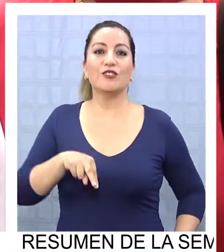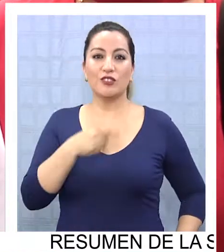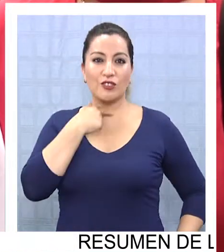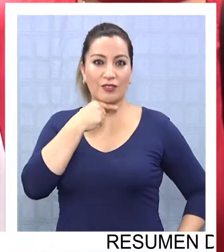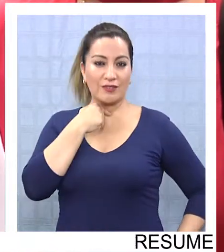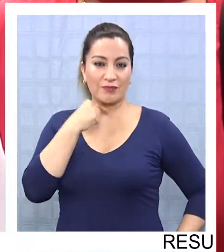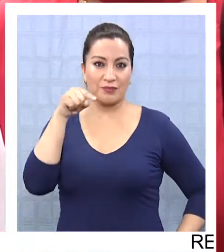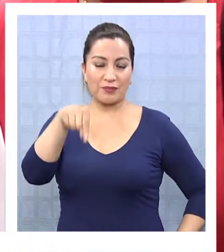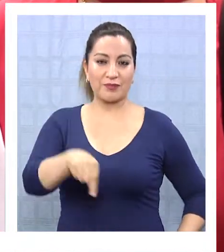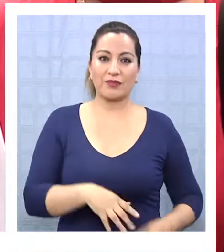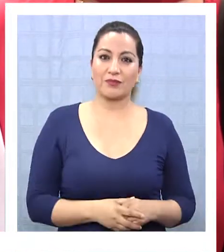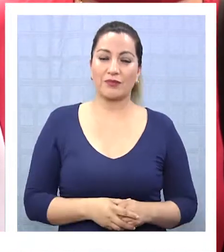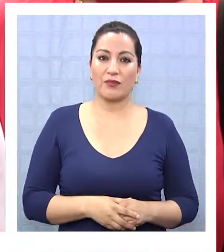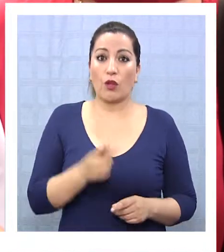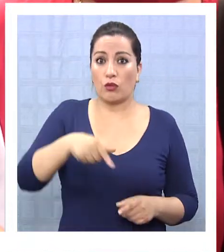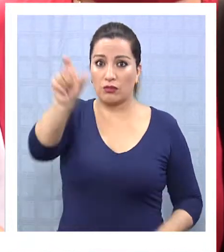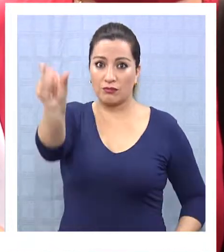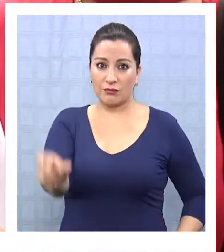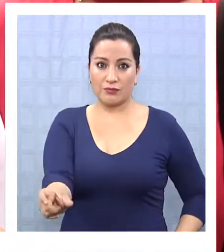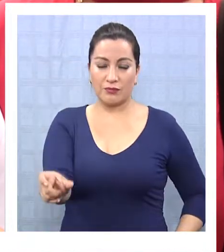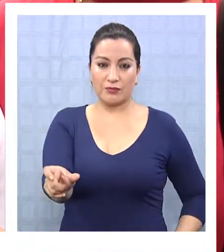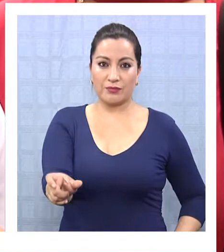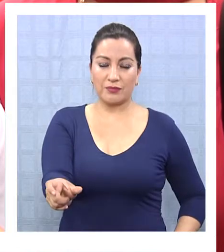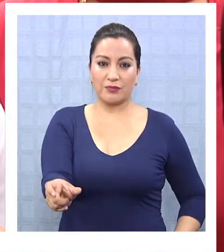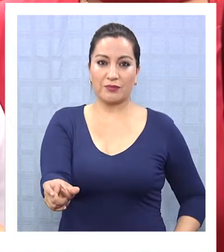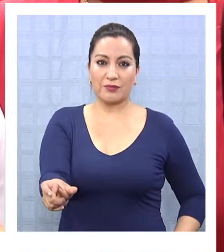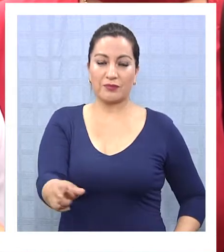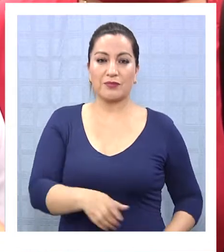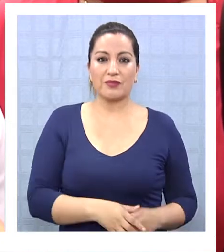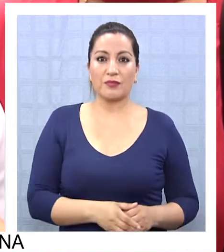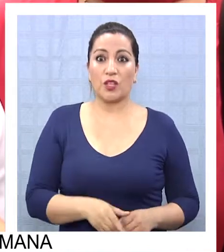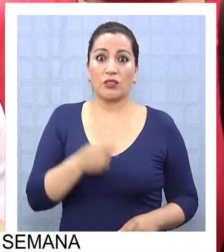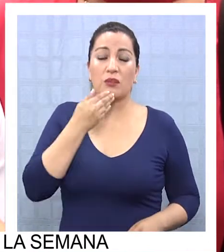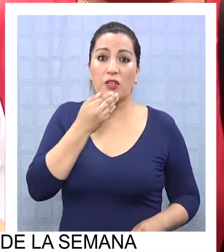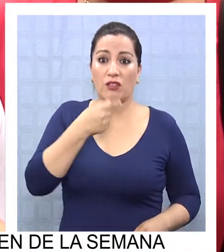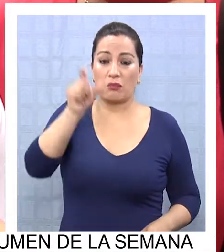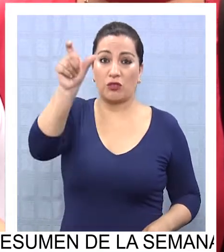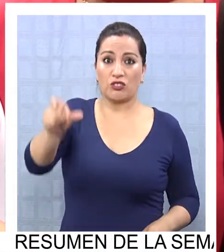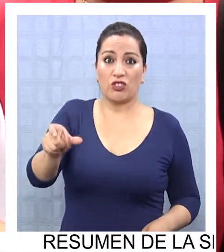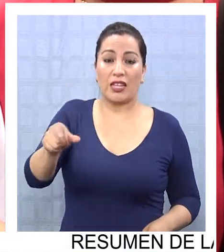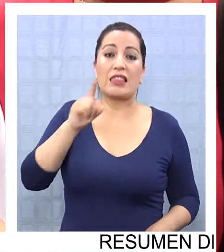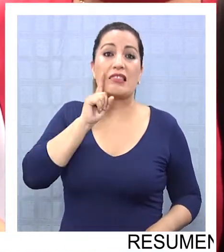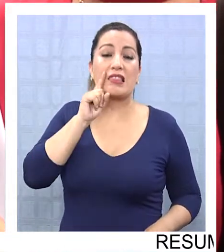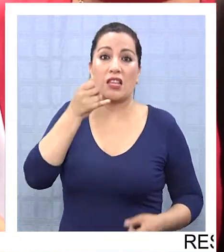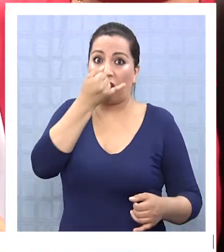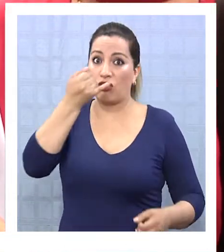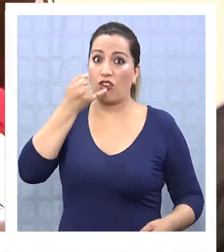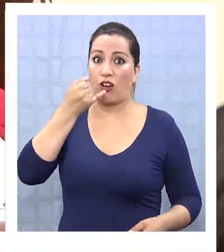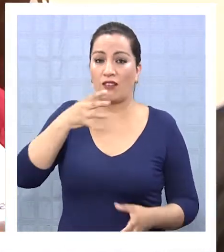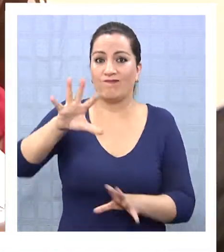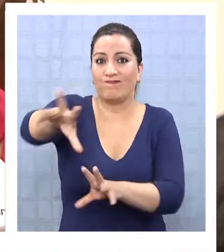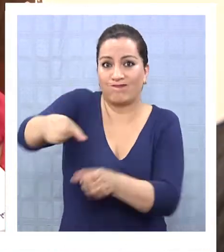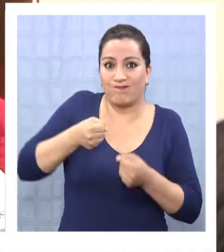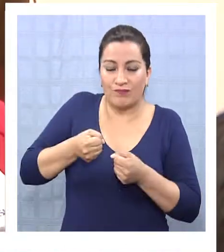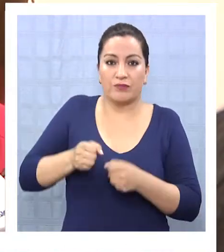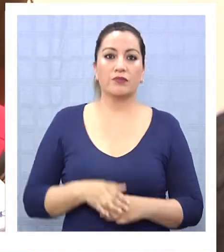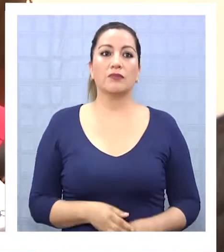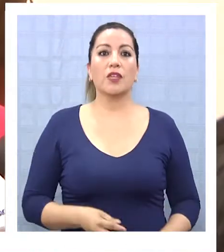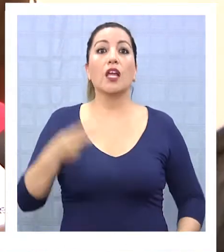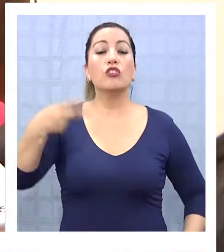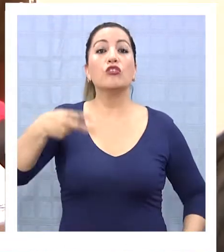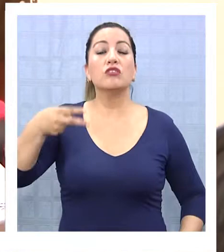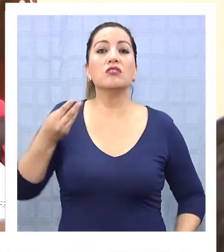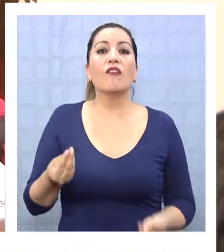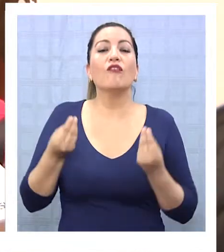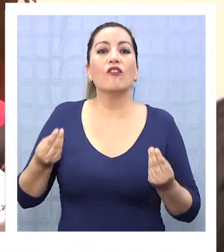esperamos, no es cierto, que otros cargamentos de droga las sigamos sacando de circulación. Estas son buenas noticias que